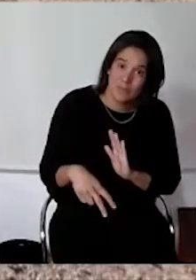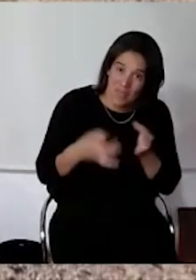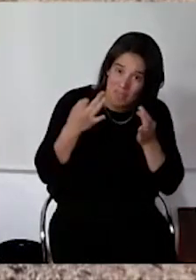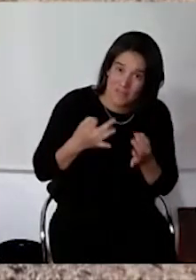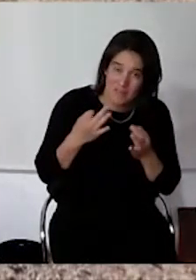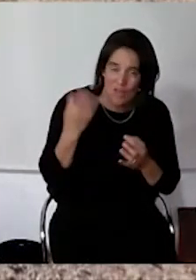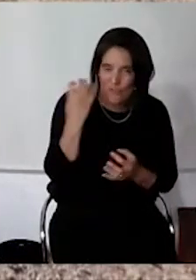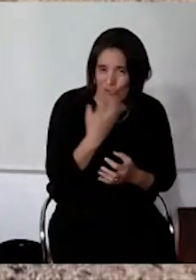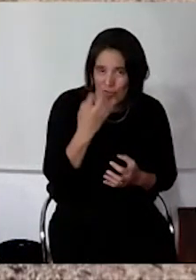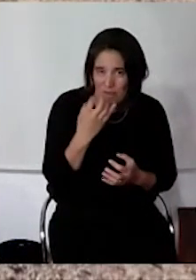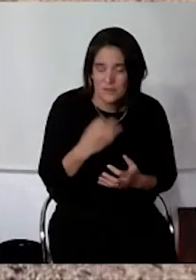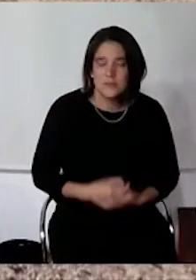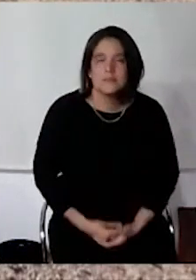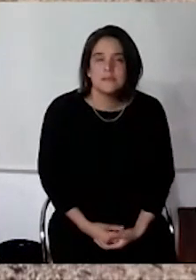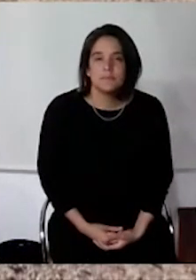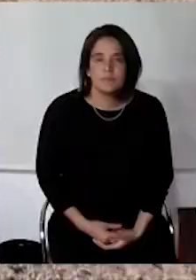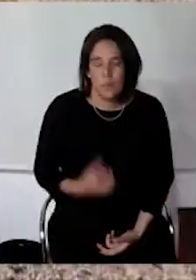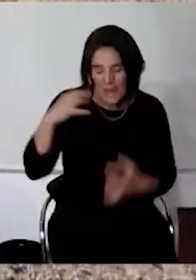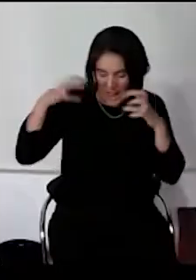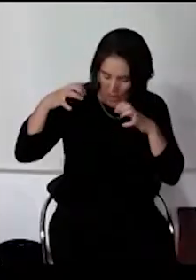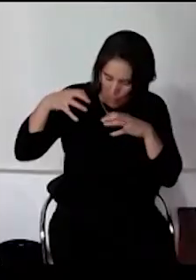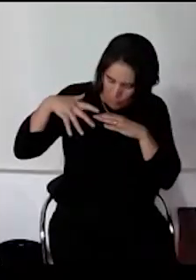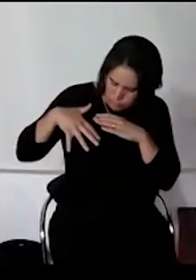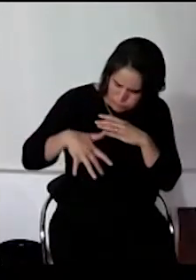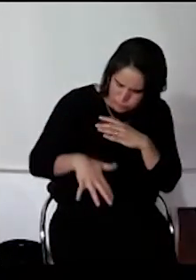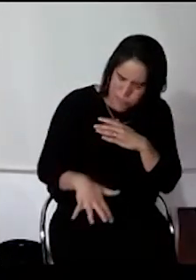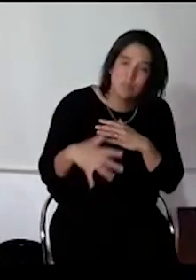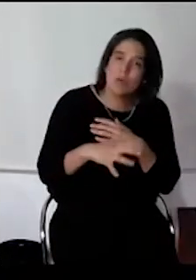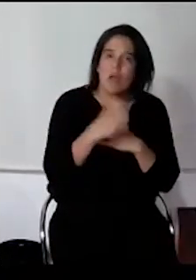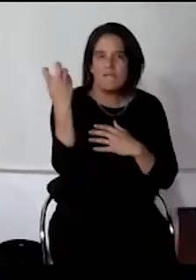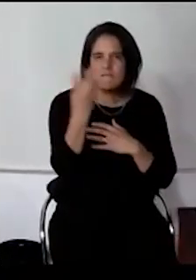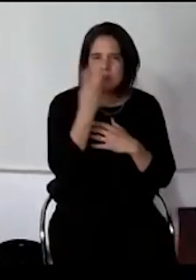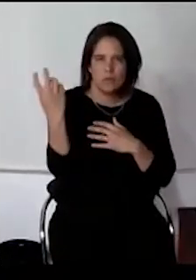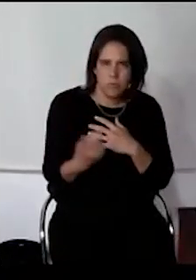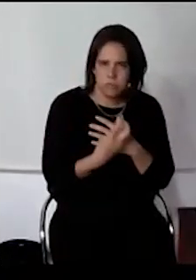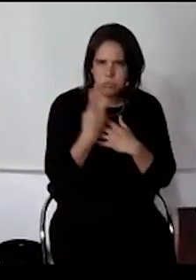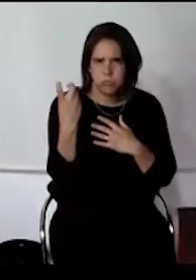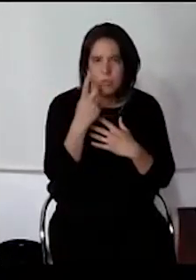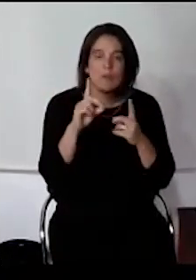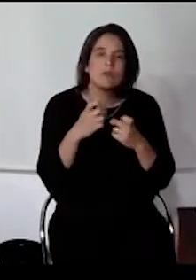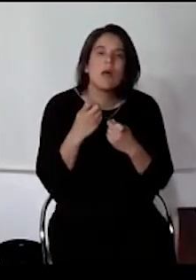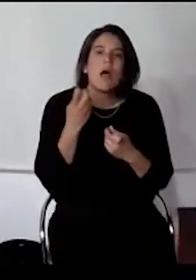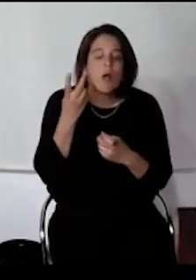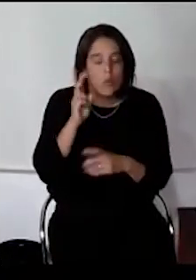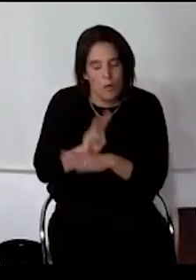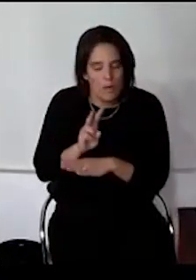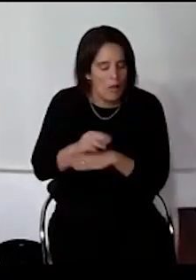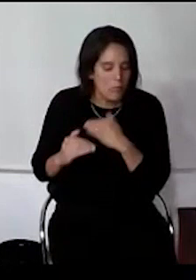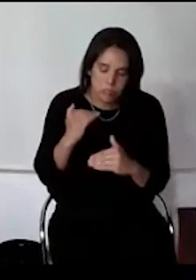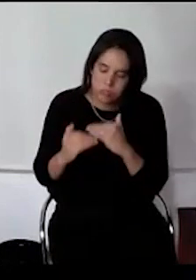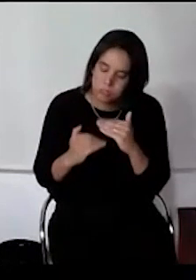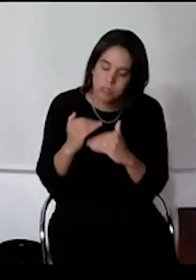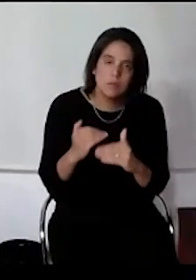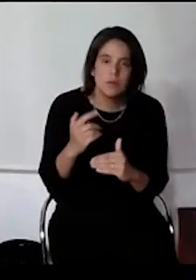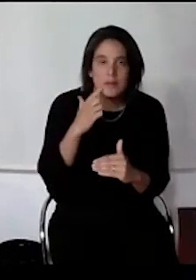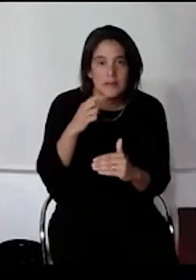se agudiza un poco más con la lluvia y con el viento y la necesidad de mantenimiento que tienen, también las